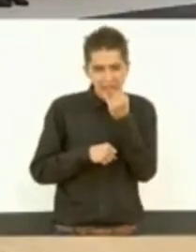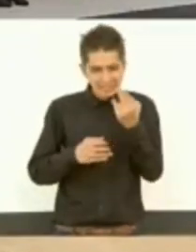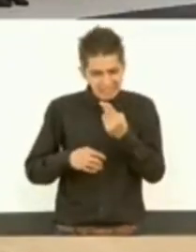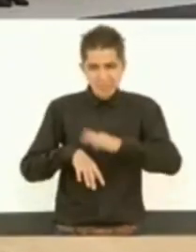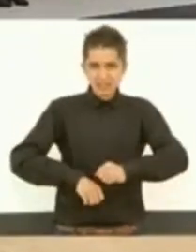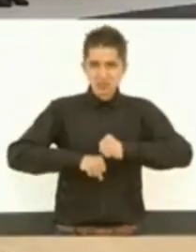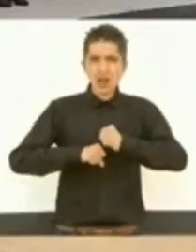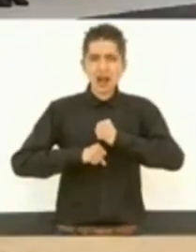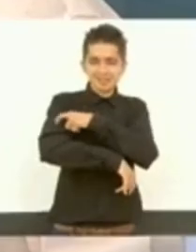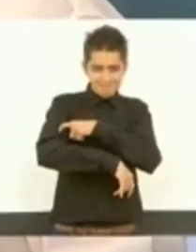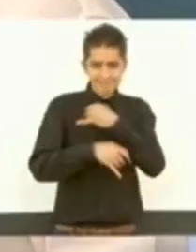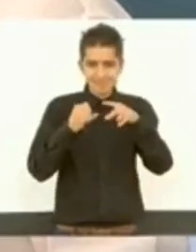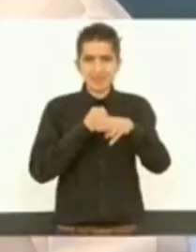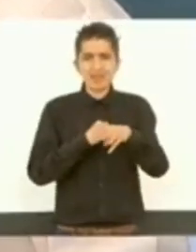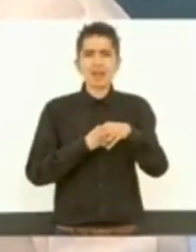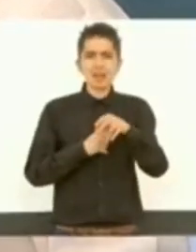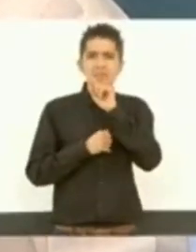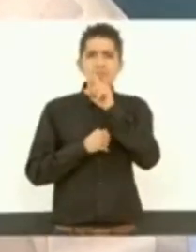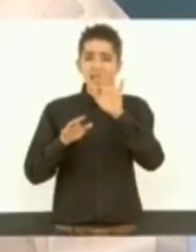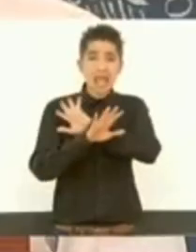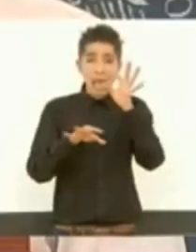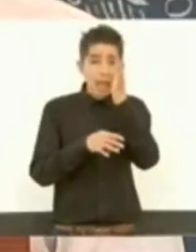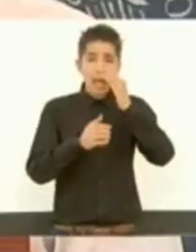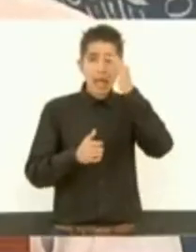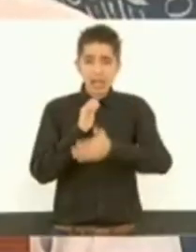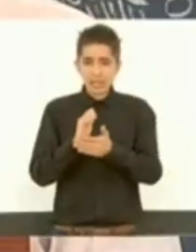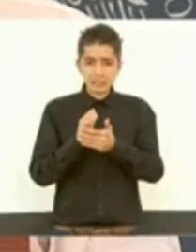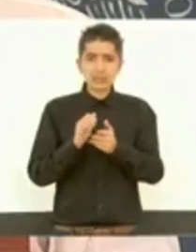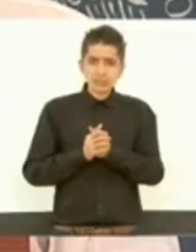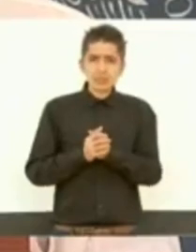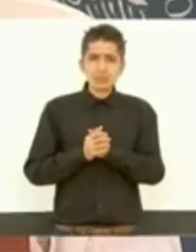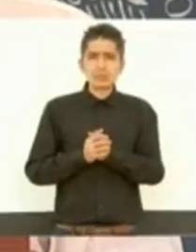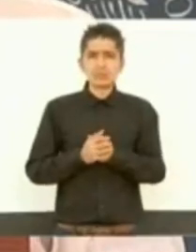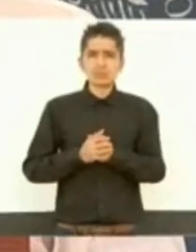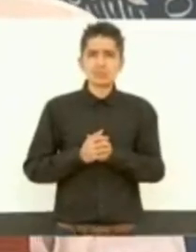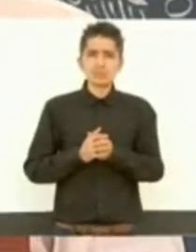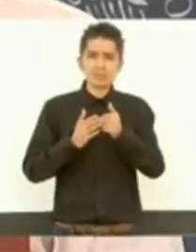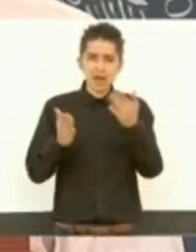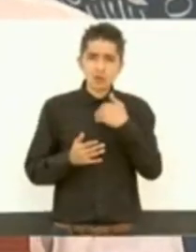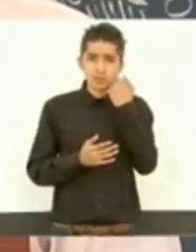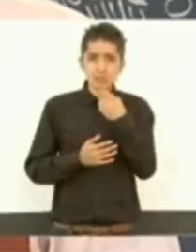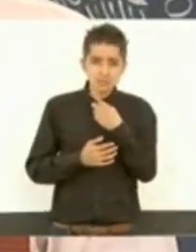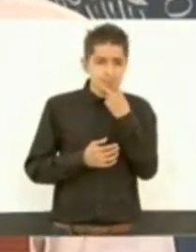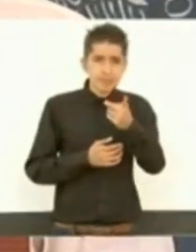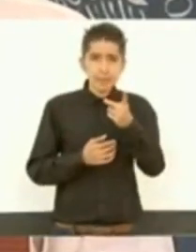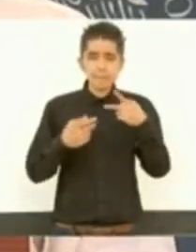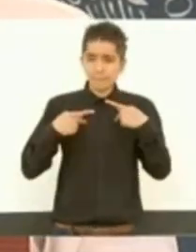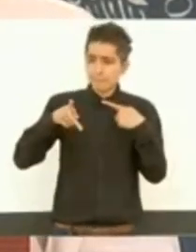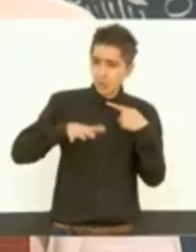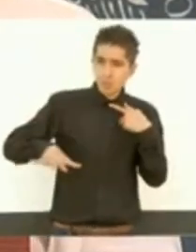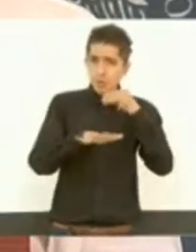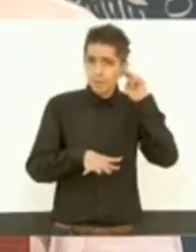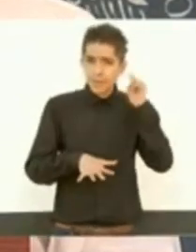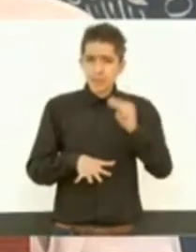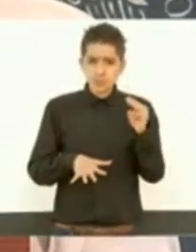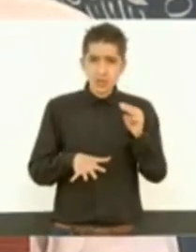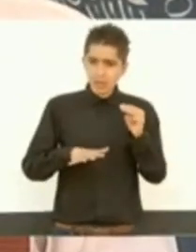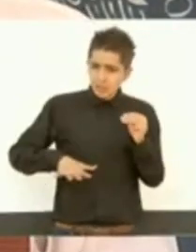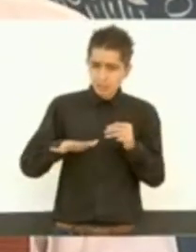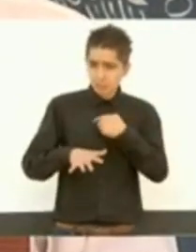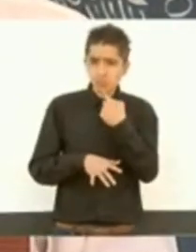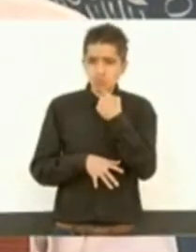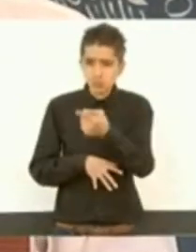tradiciones. Ya estamos terminando. No quiero dejar de decirle al pueblo de Michoacán que estamos